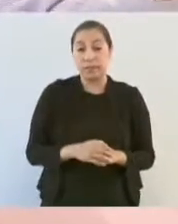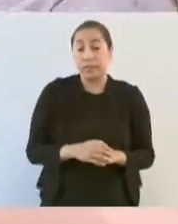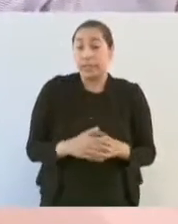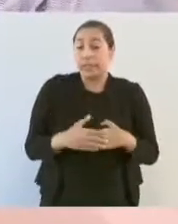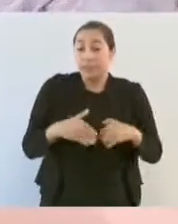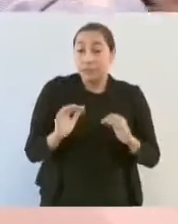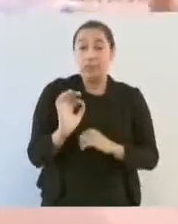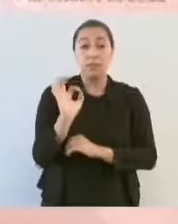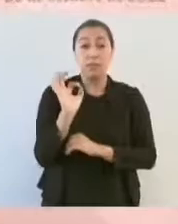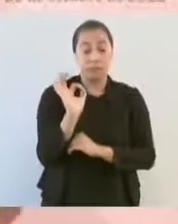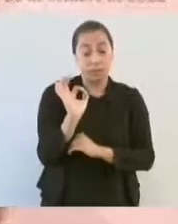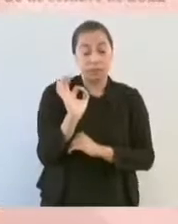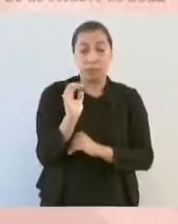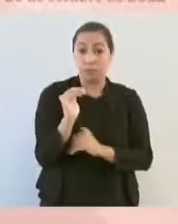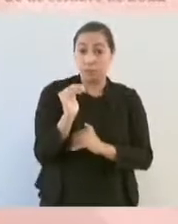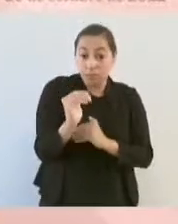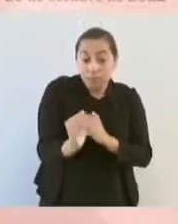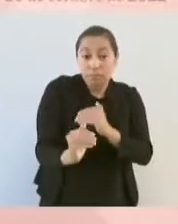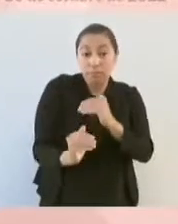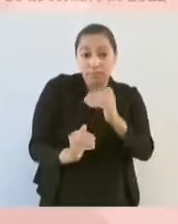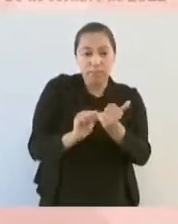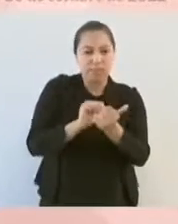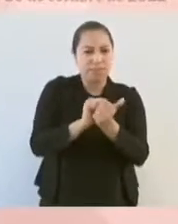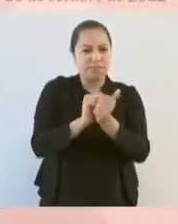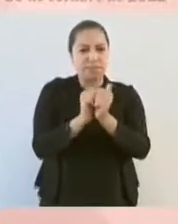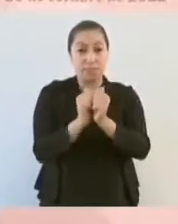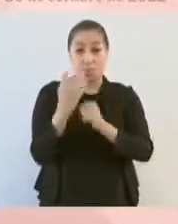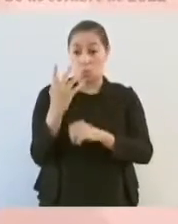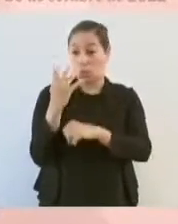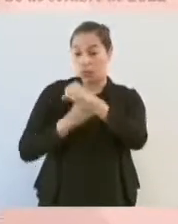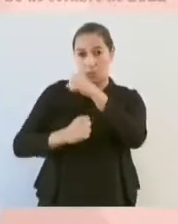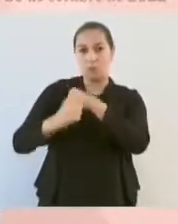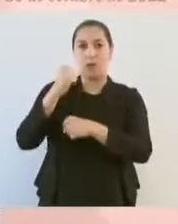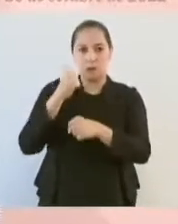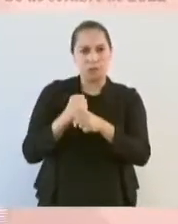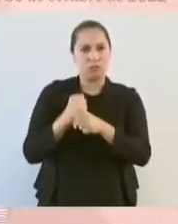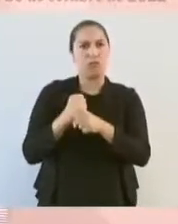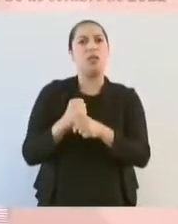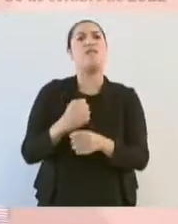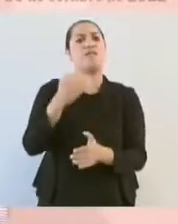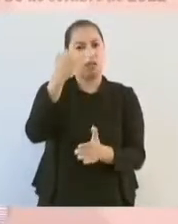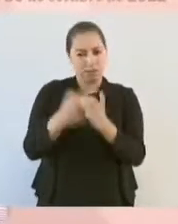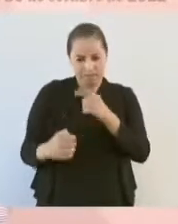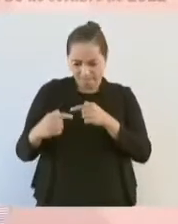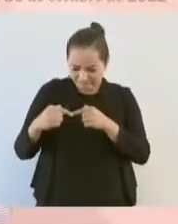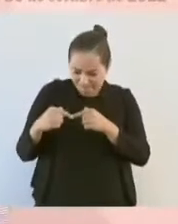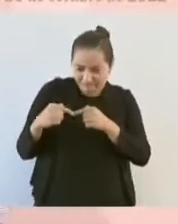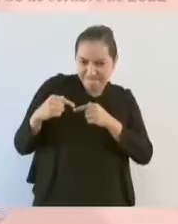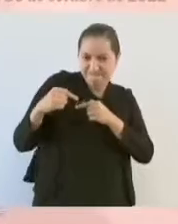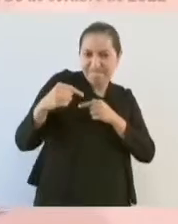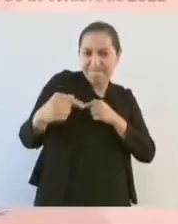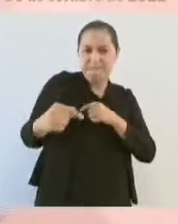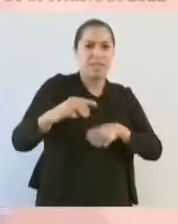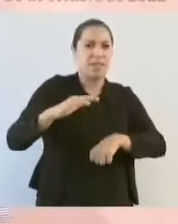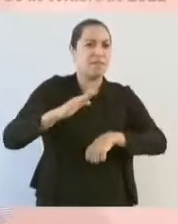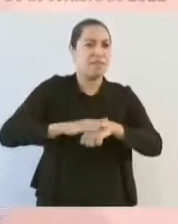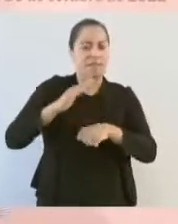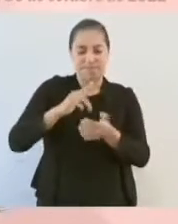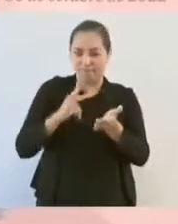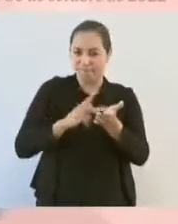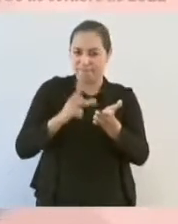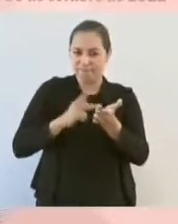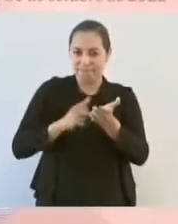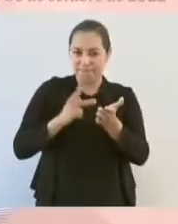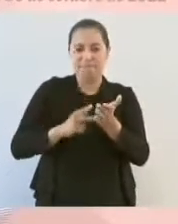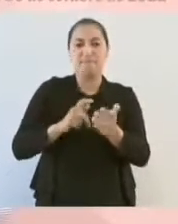si hemos avanzado en cuatro años, todavía nos quedan 23 meses